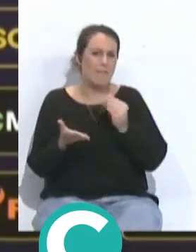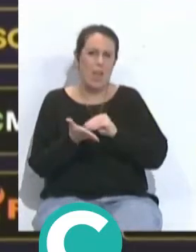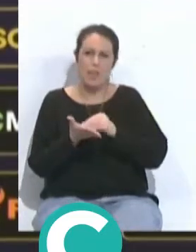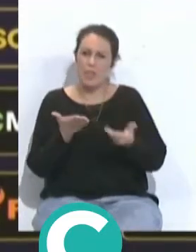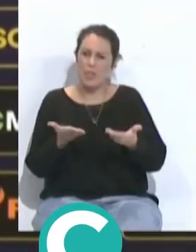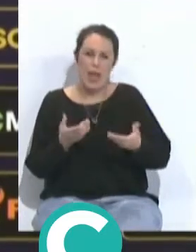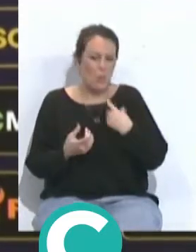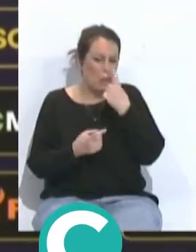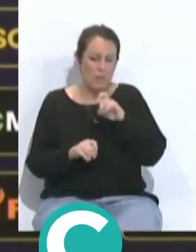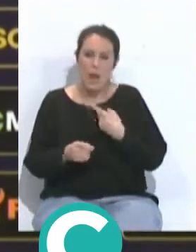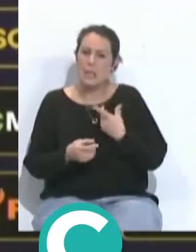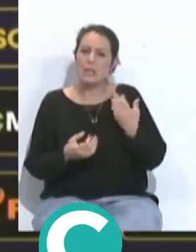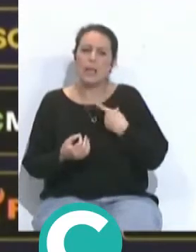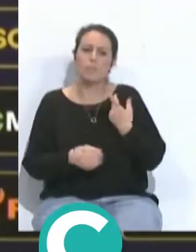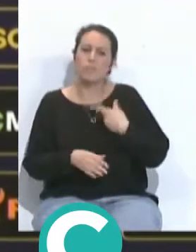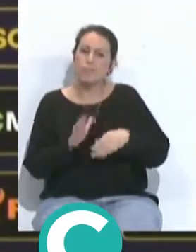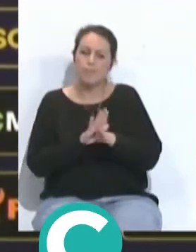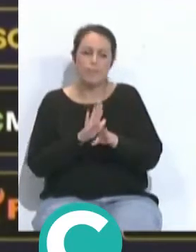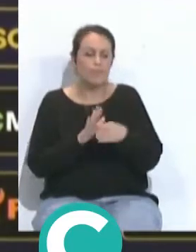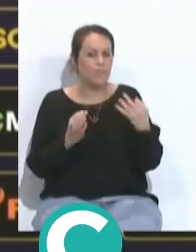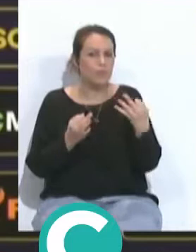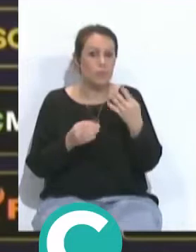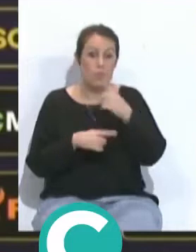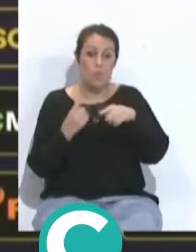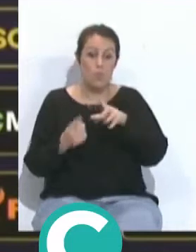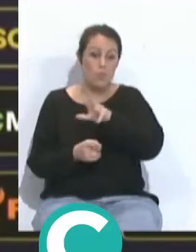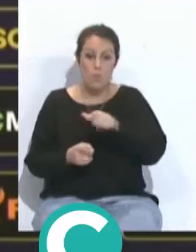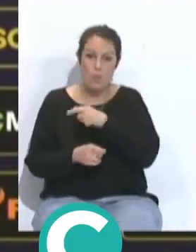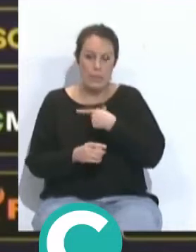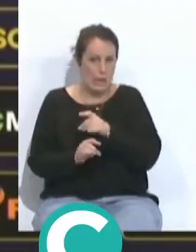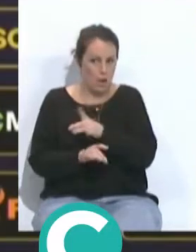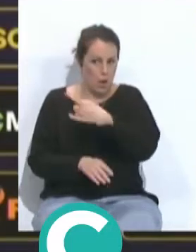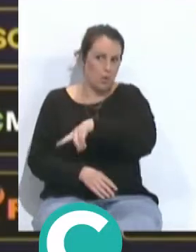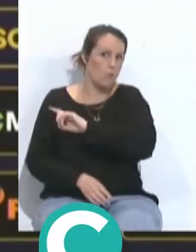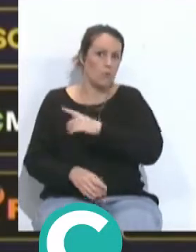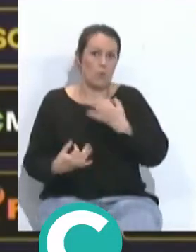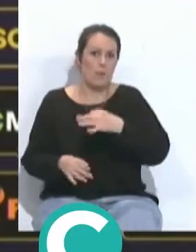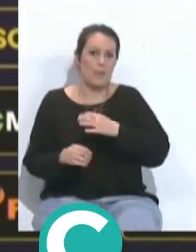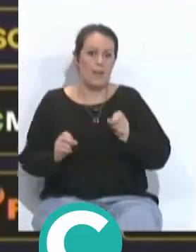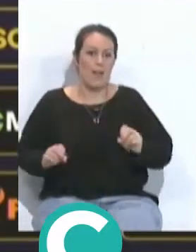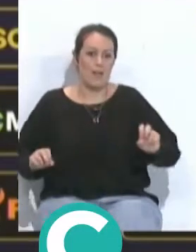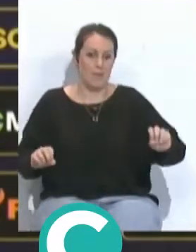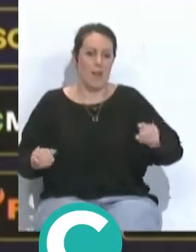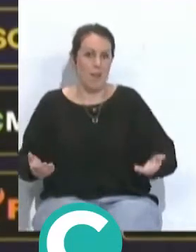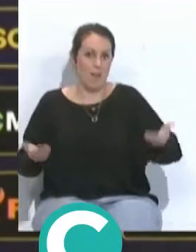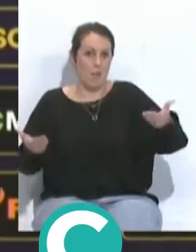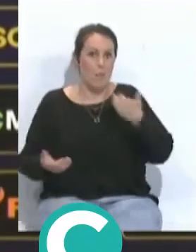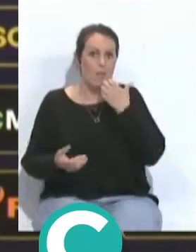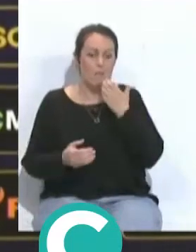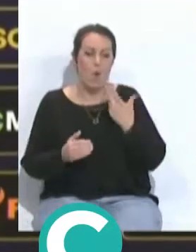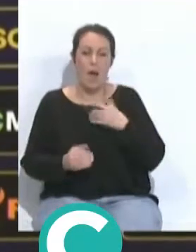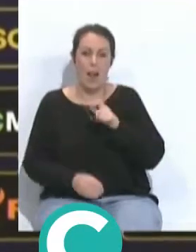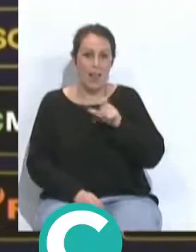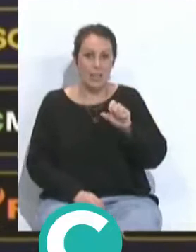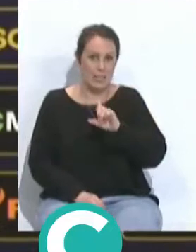bascula diez veces, no pede nunca la compostura en ese aspecto. Y luego, tras robo, está claro que ellos con los laterales tan elevados como son Alex y,